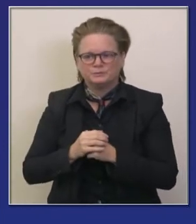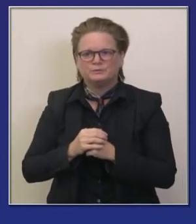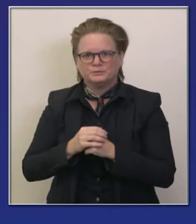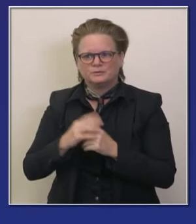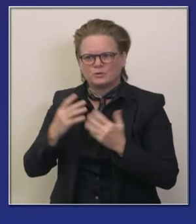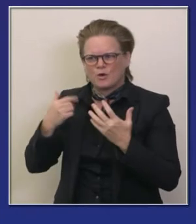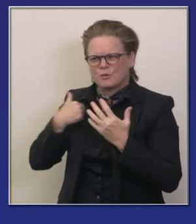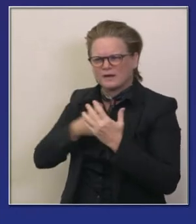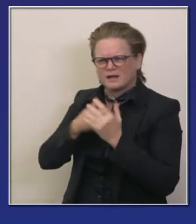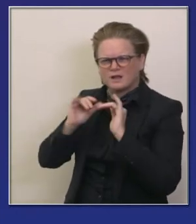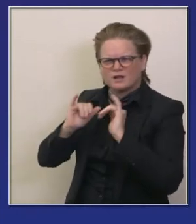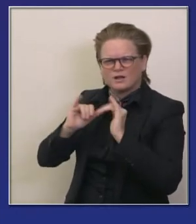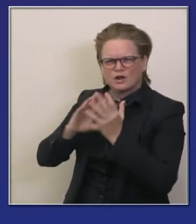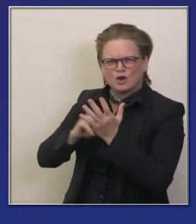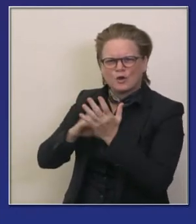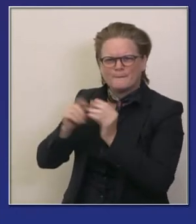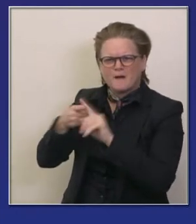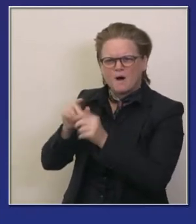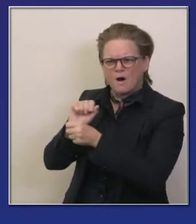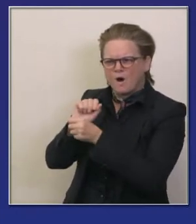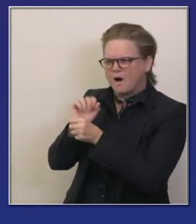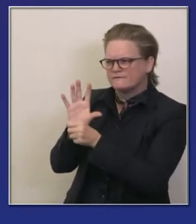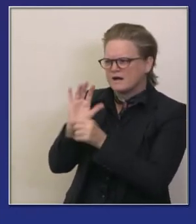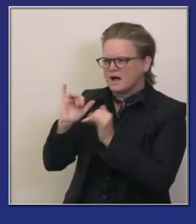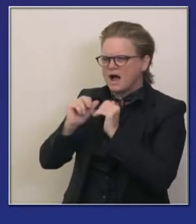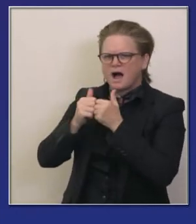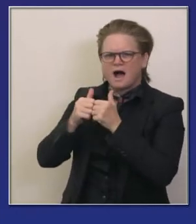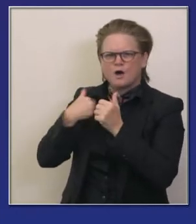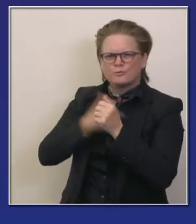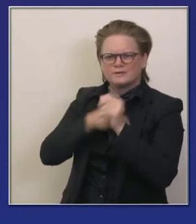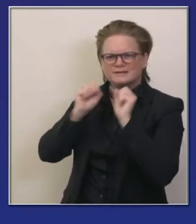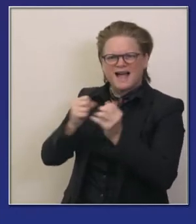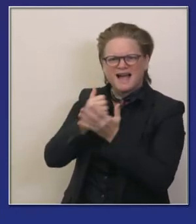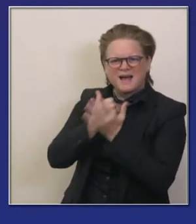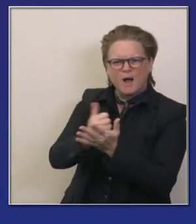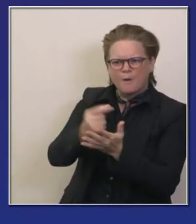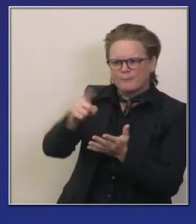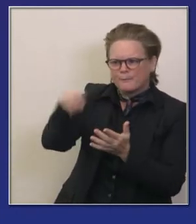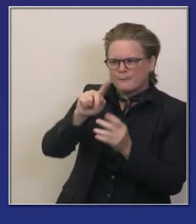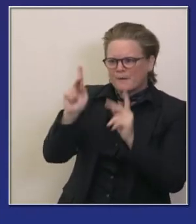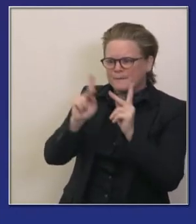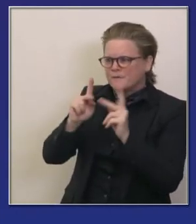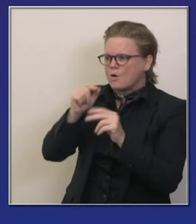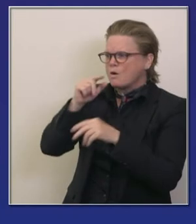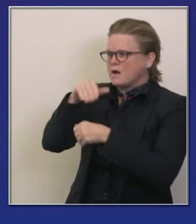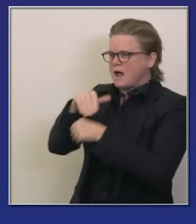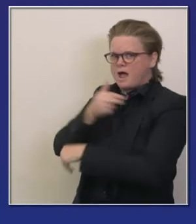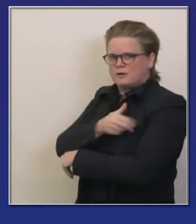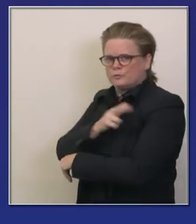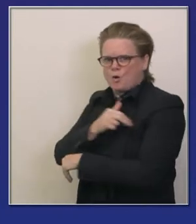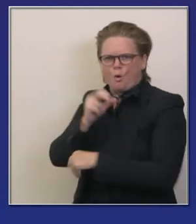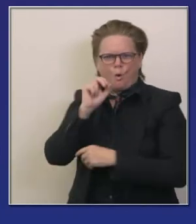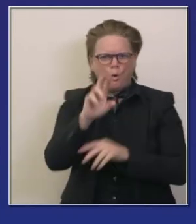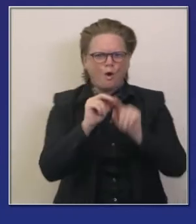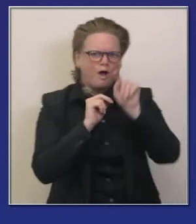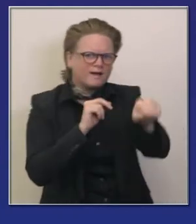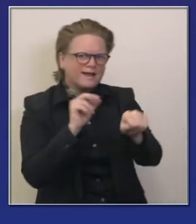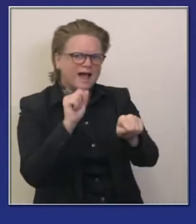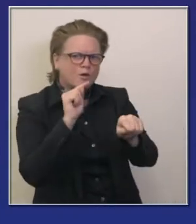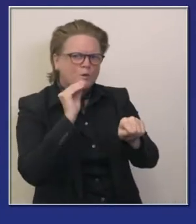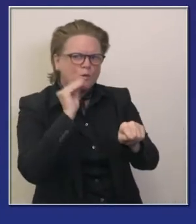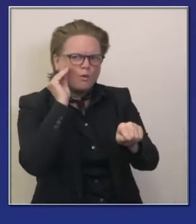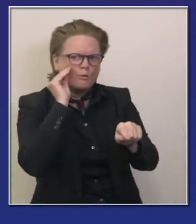al descubrir más de los matices de esta enfermedad nuevas maneras de dar tratamiento a la gente y de conservar su